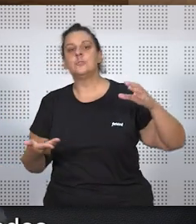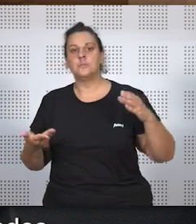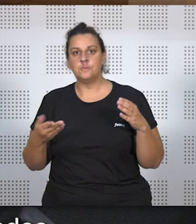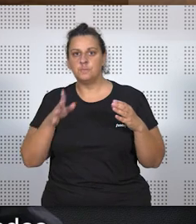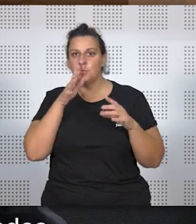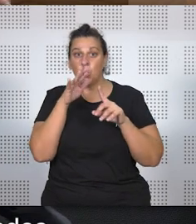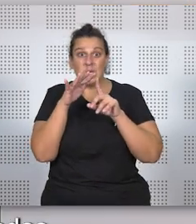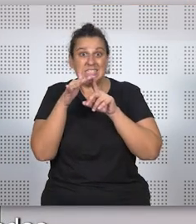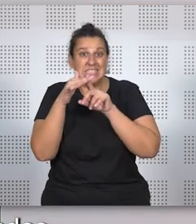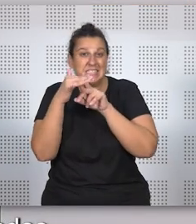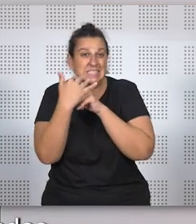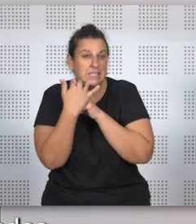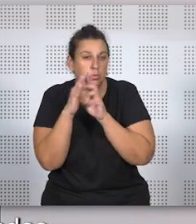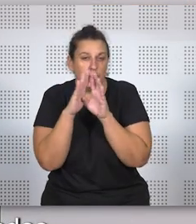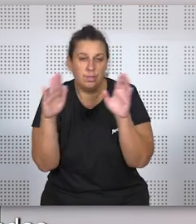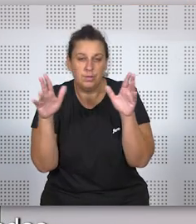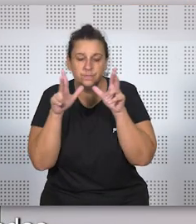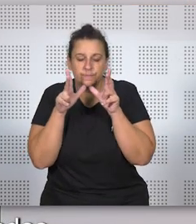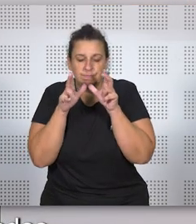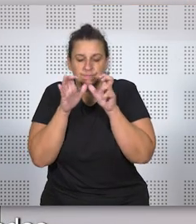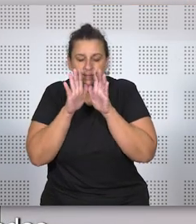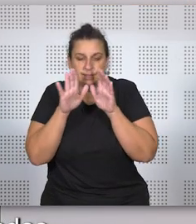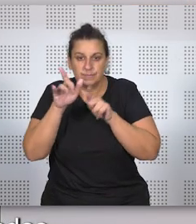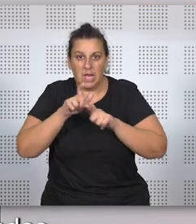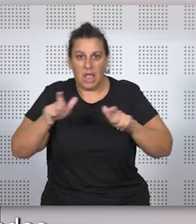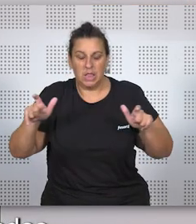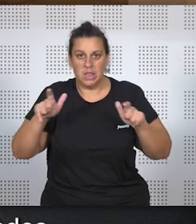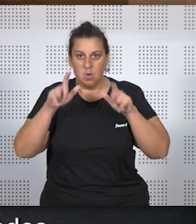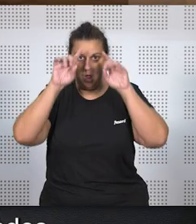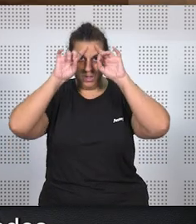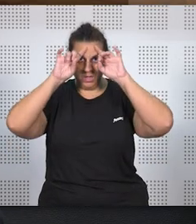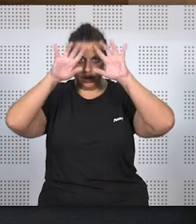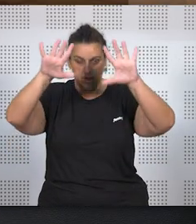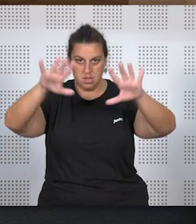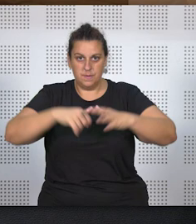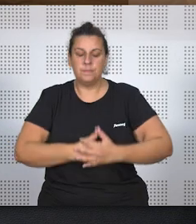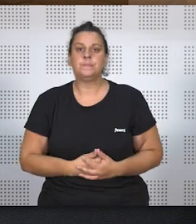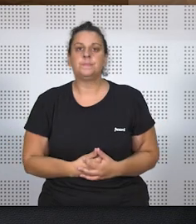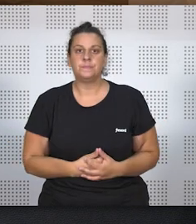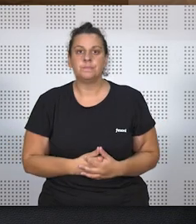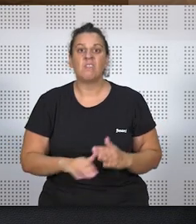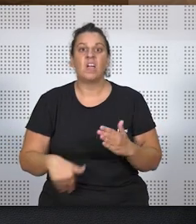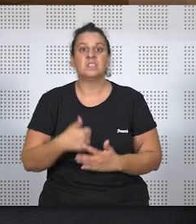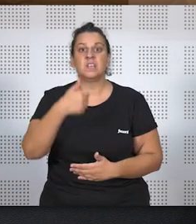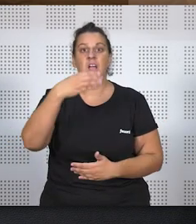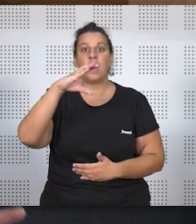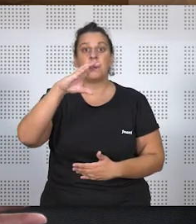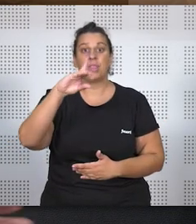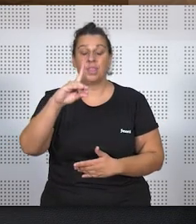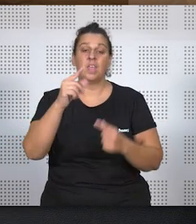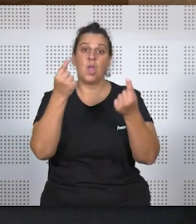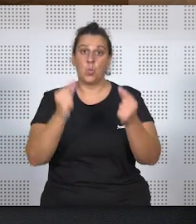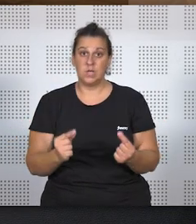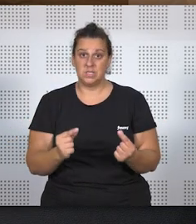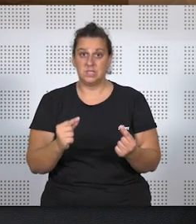Porque la situación era, había sido tremenda la conmoción popular. Hasta tal punto que ABC abre una encuesta que dura